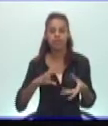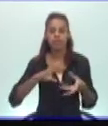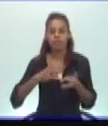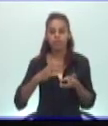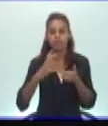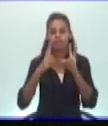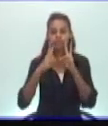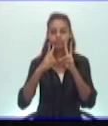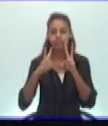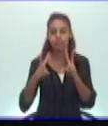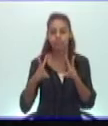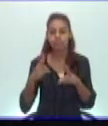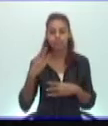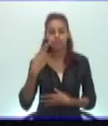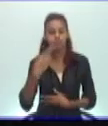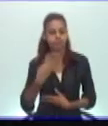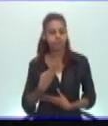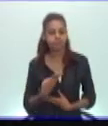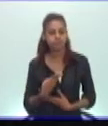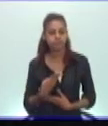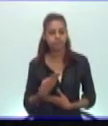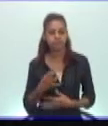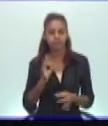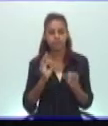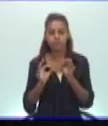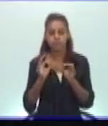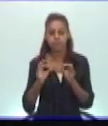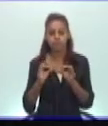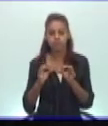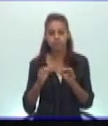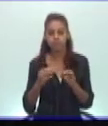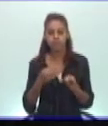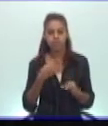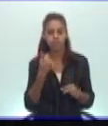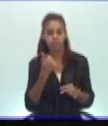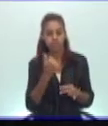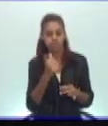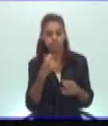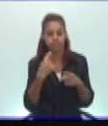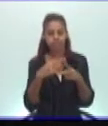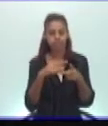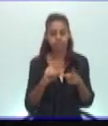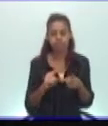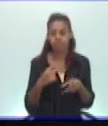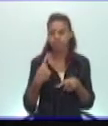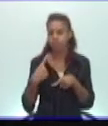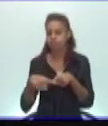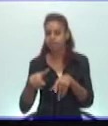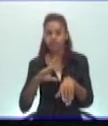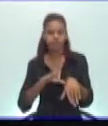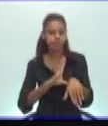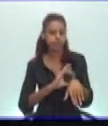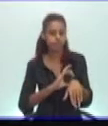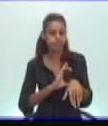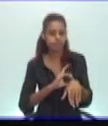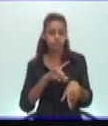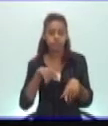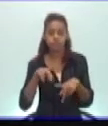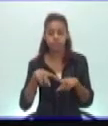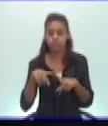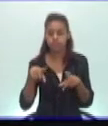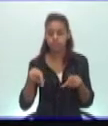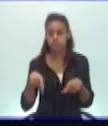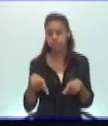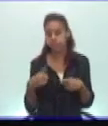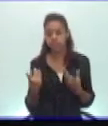Saludable, Prevención de Adicciones y Otras Enfermedades. Recuerden, esta es una temática que vamos a abordar hoy, pero que vamos